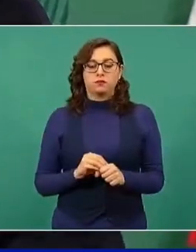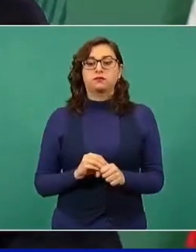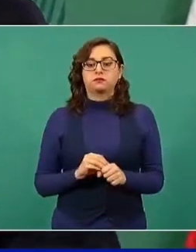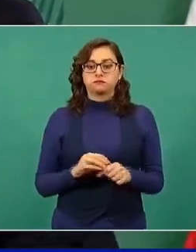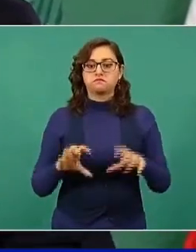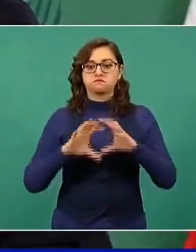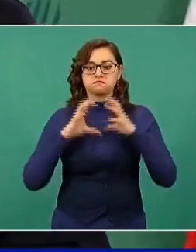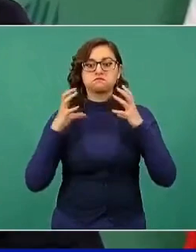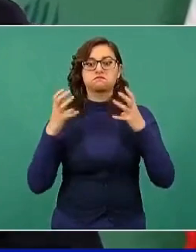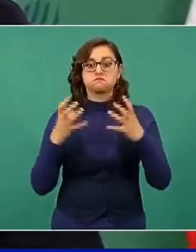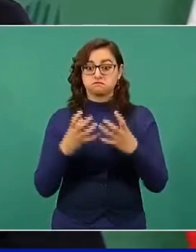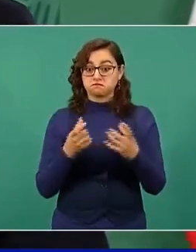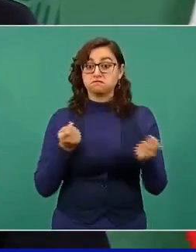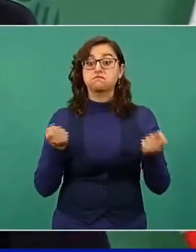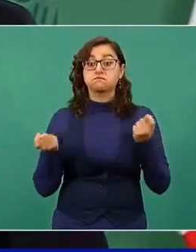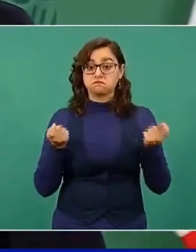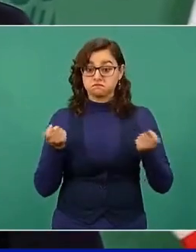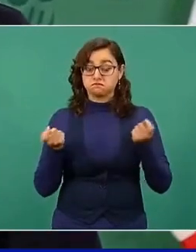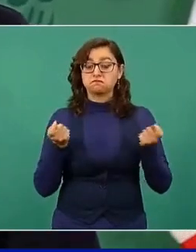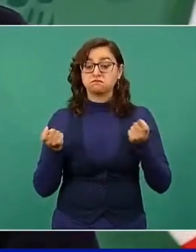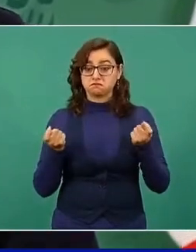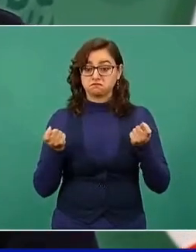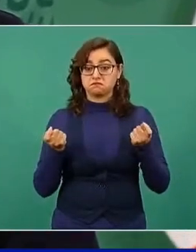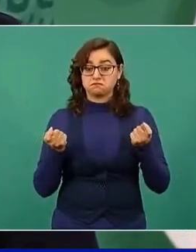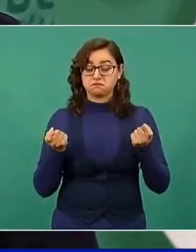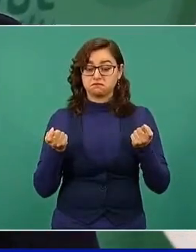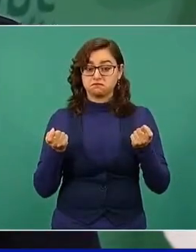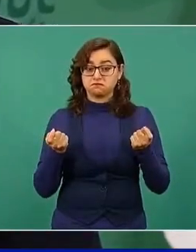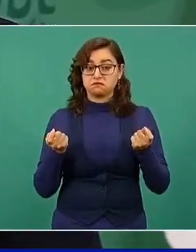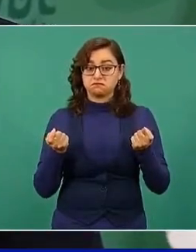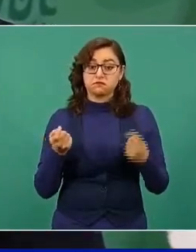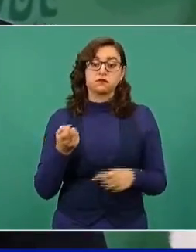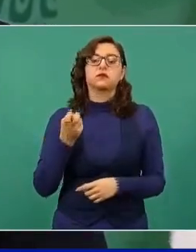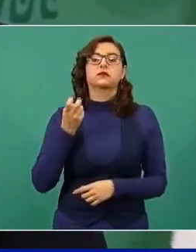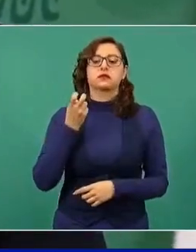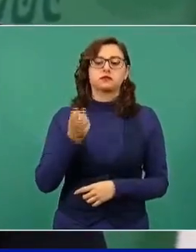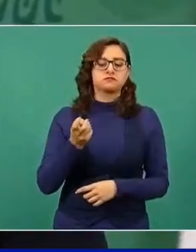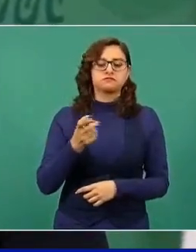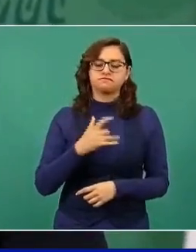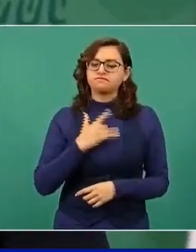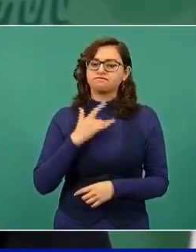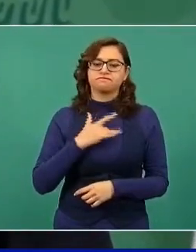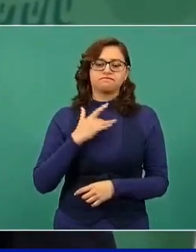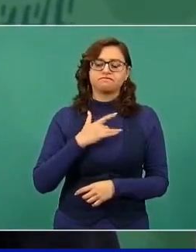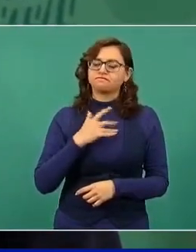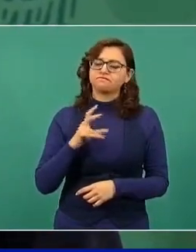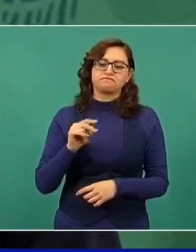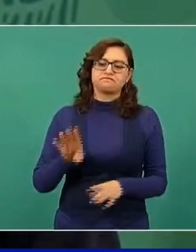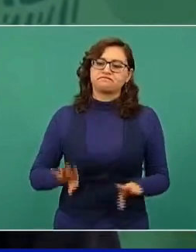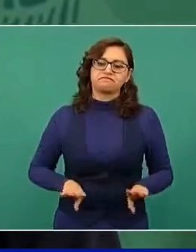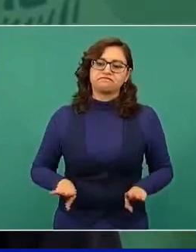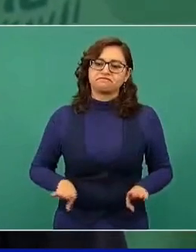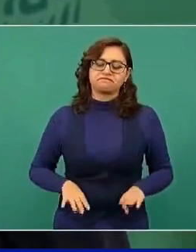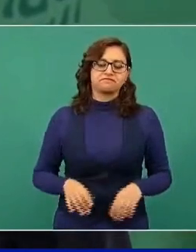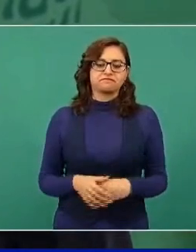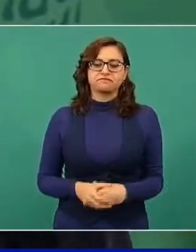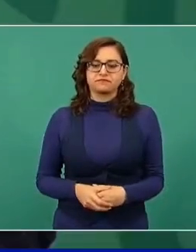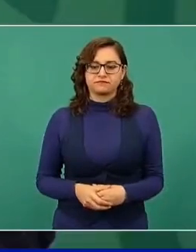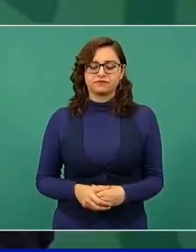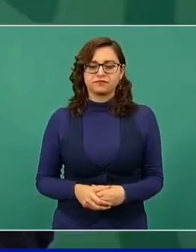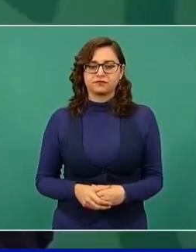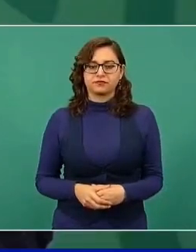del mundo y eso no consideramos que sea conveniente. También